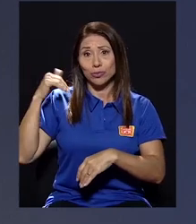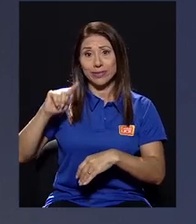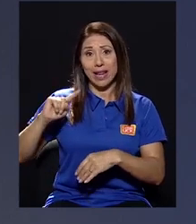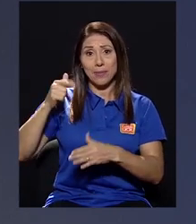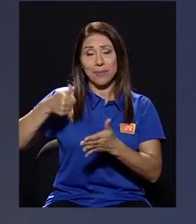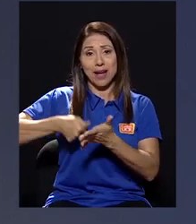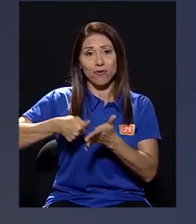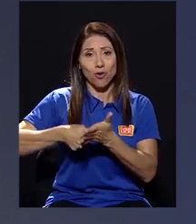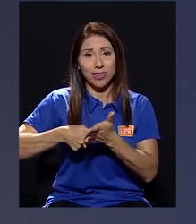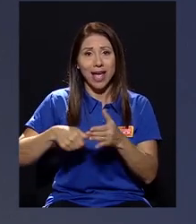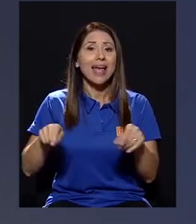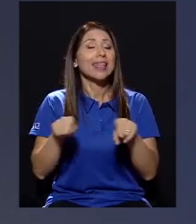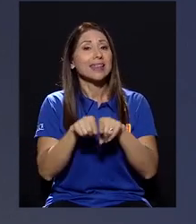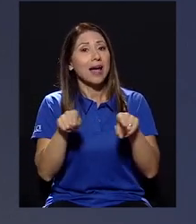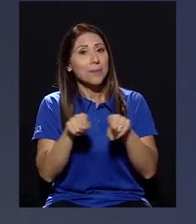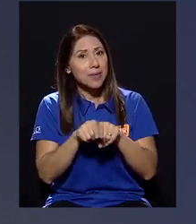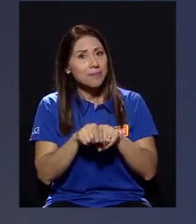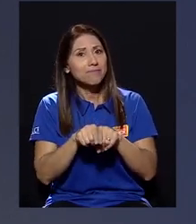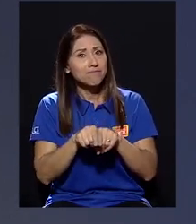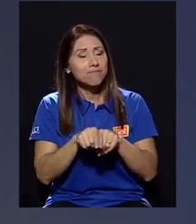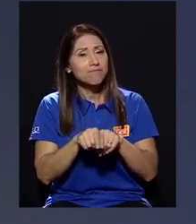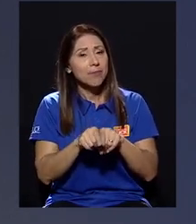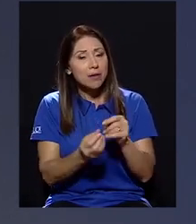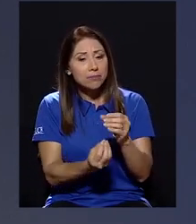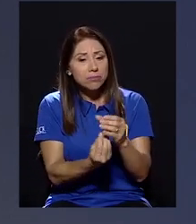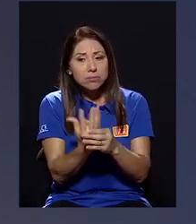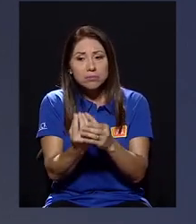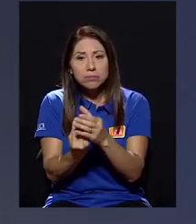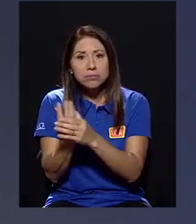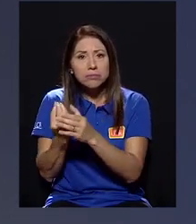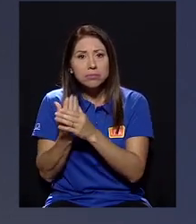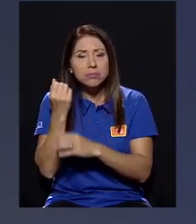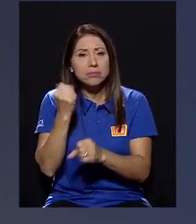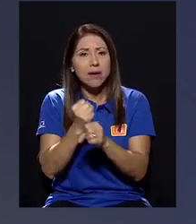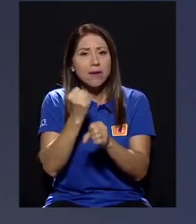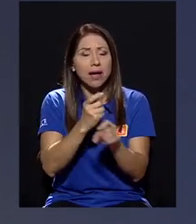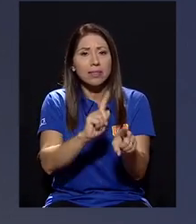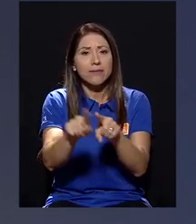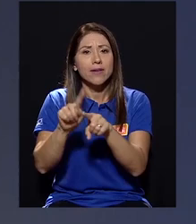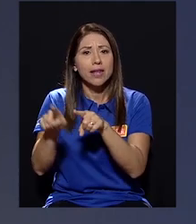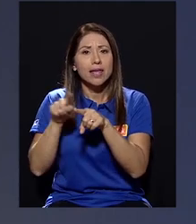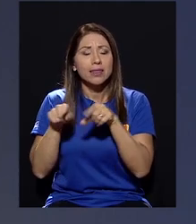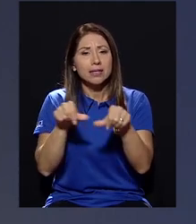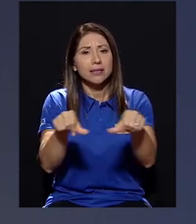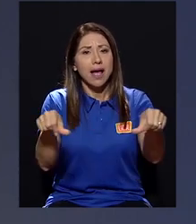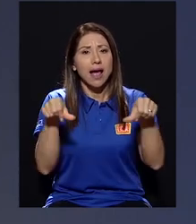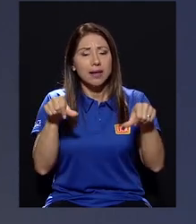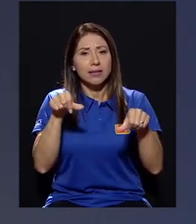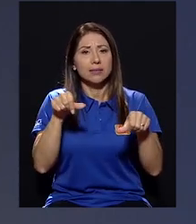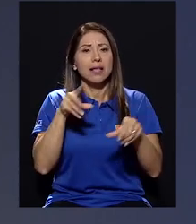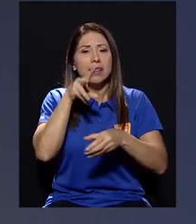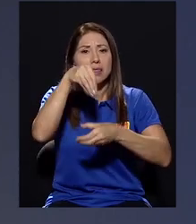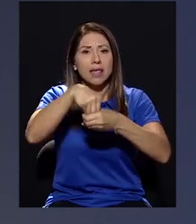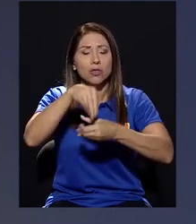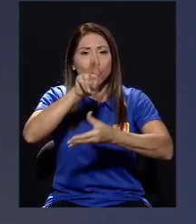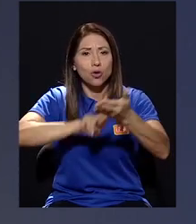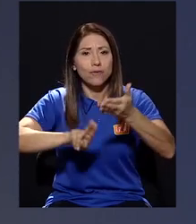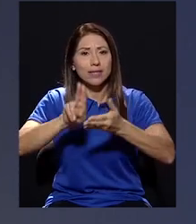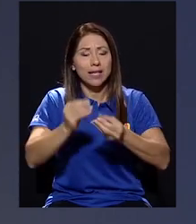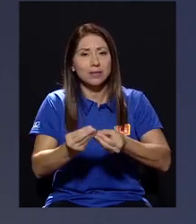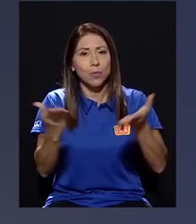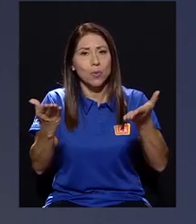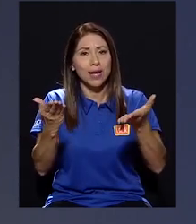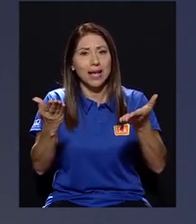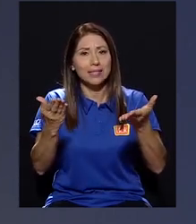primera ronda, sino que también emergen y se trabajan desde diferentes sitios en las universidades públicas, desde la